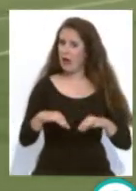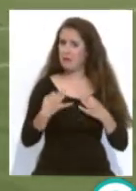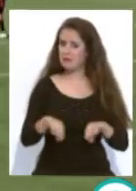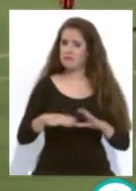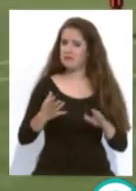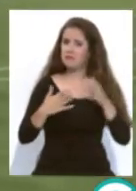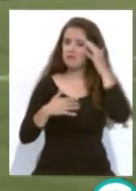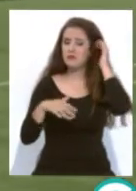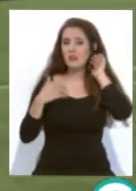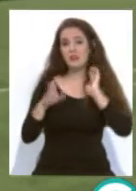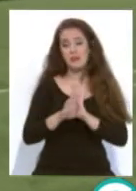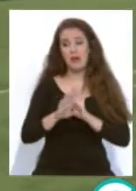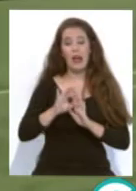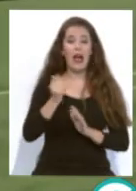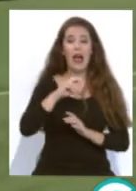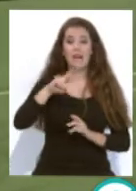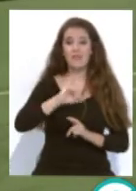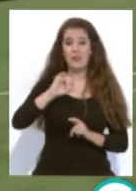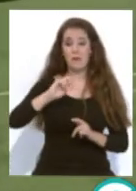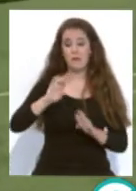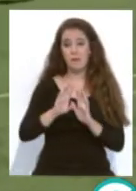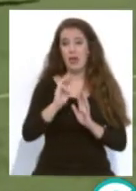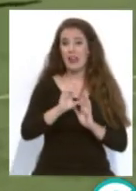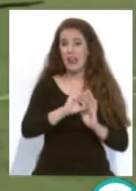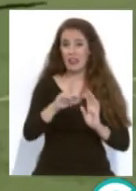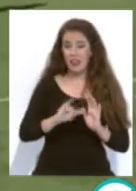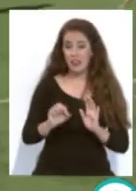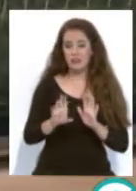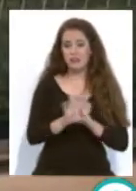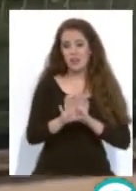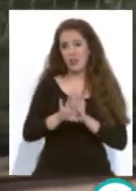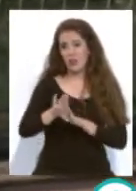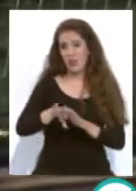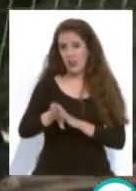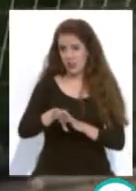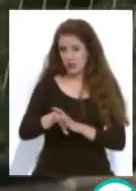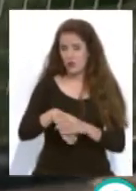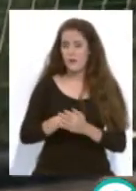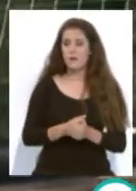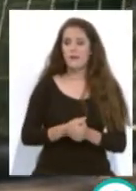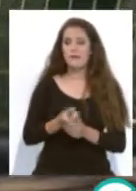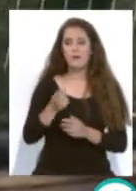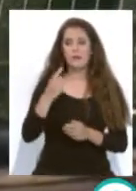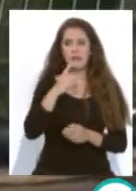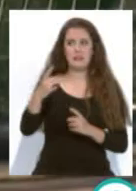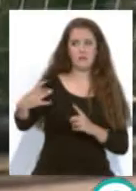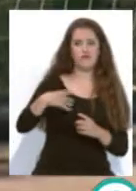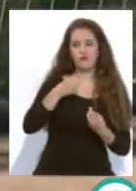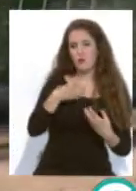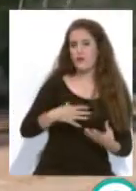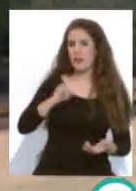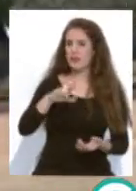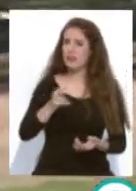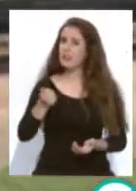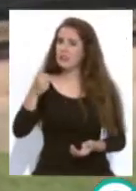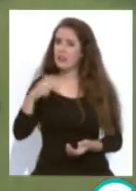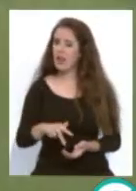cayendo siempre a la banda derecha aquí es un rechazo y le llega muy bien a Irán pero que es muy listo